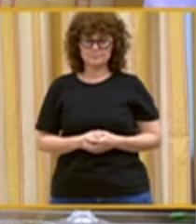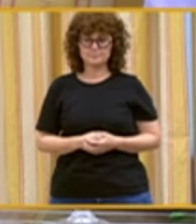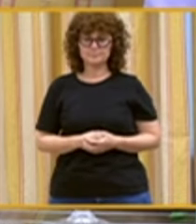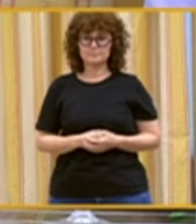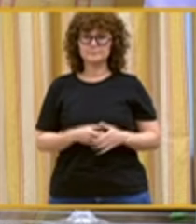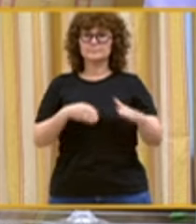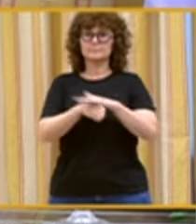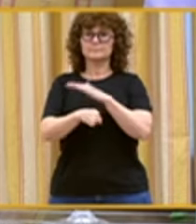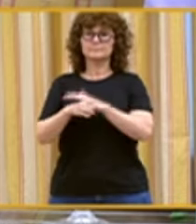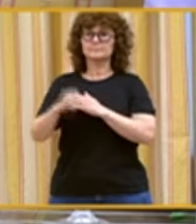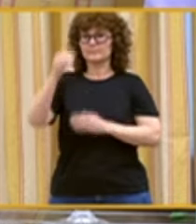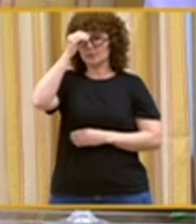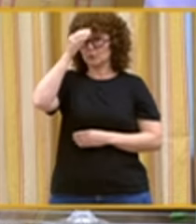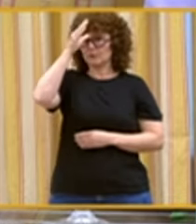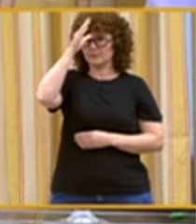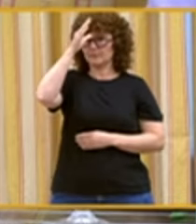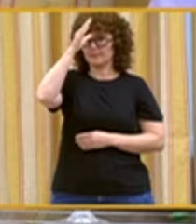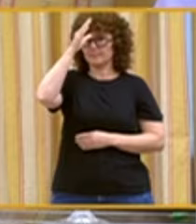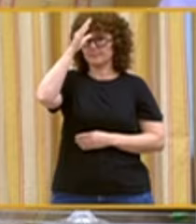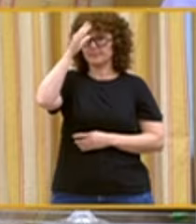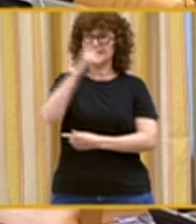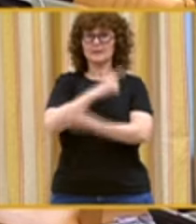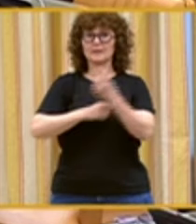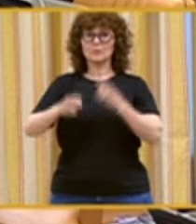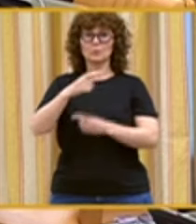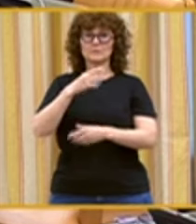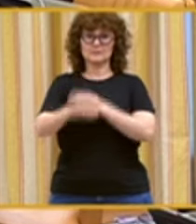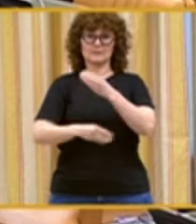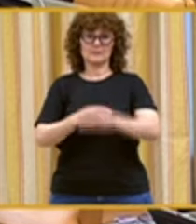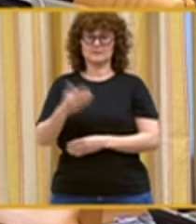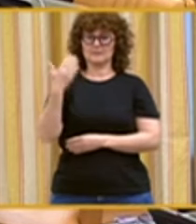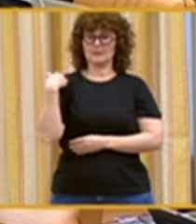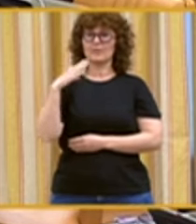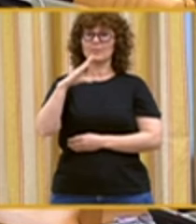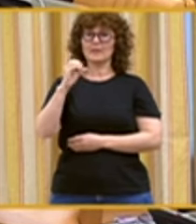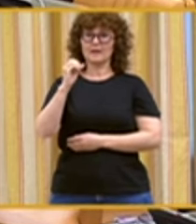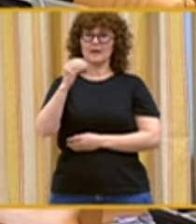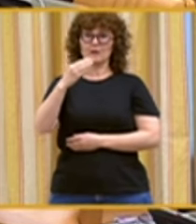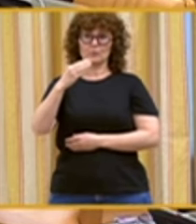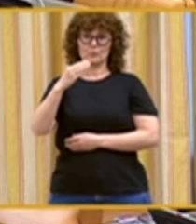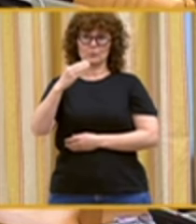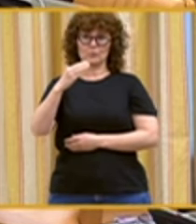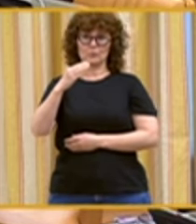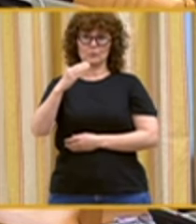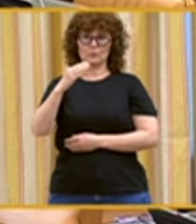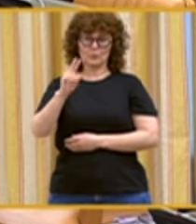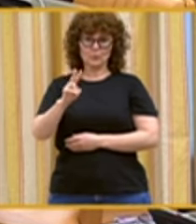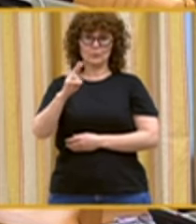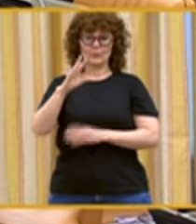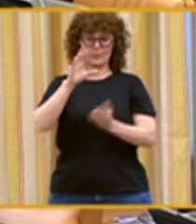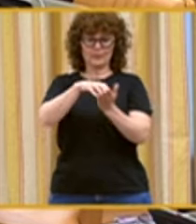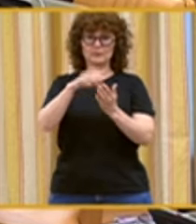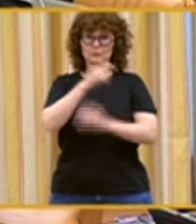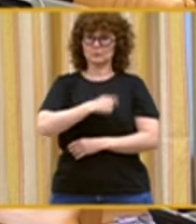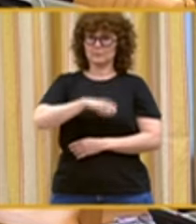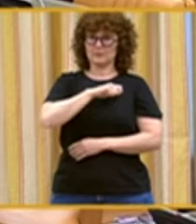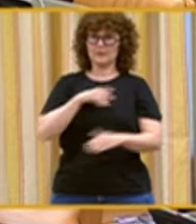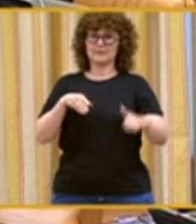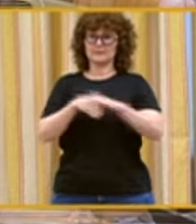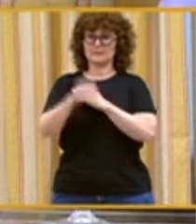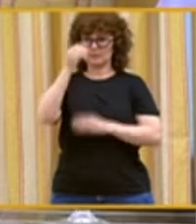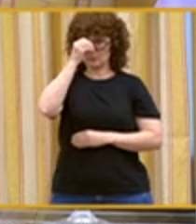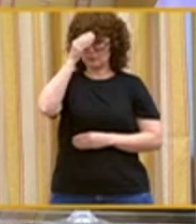Accesibilidad cognitiva. Según una encuesta realizada por el CEACO, que es el Centro Español de Accesibilidad Cognitiva,